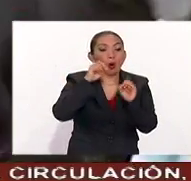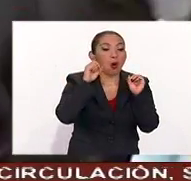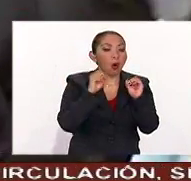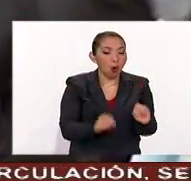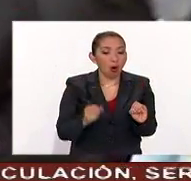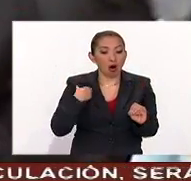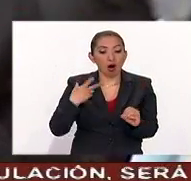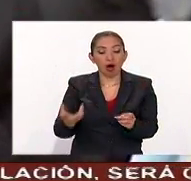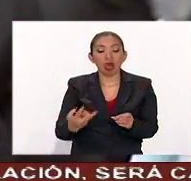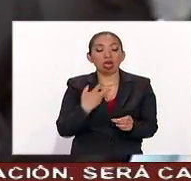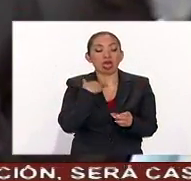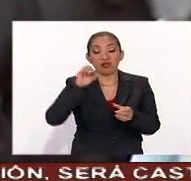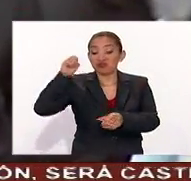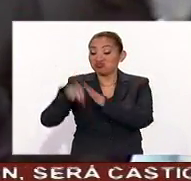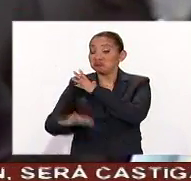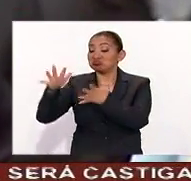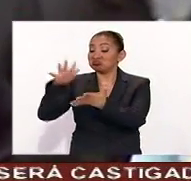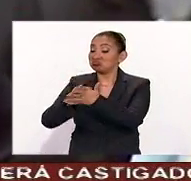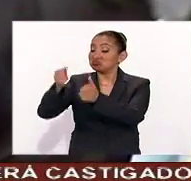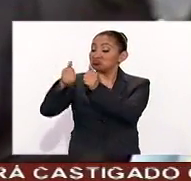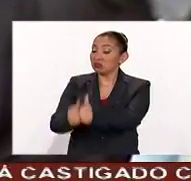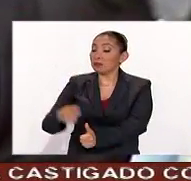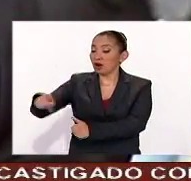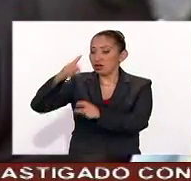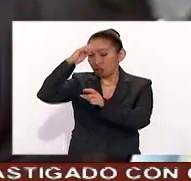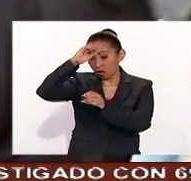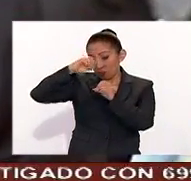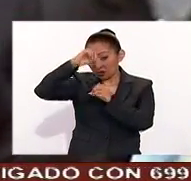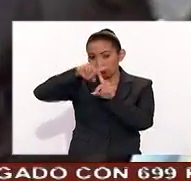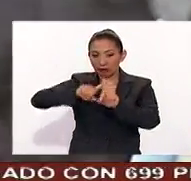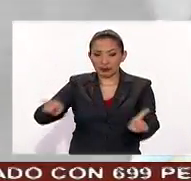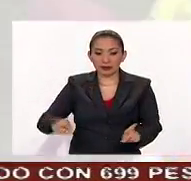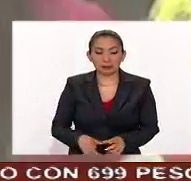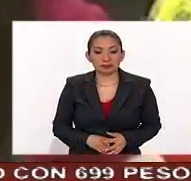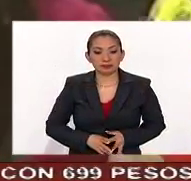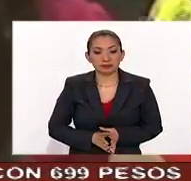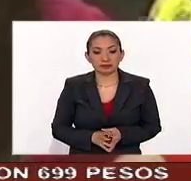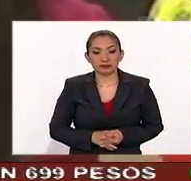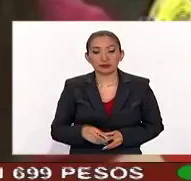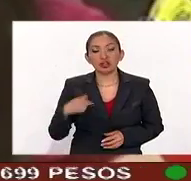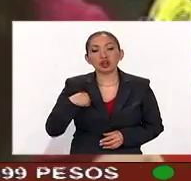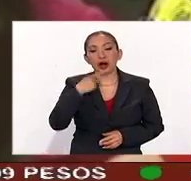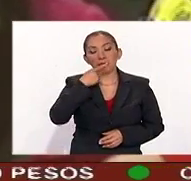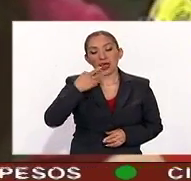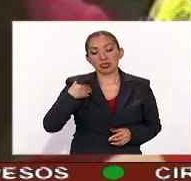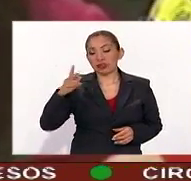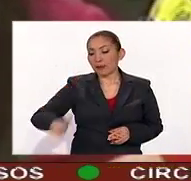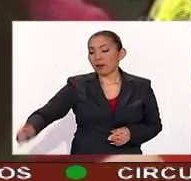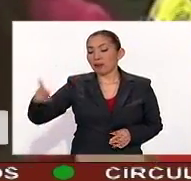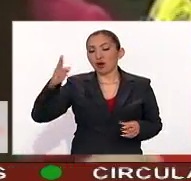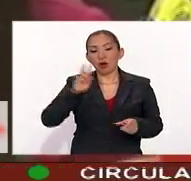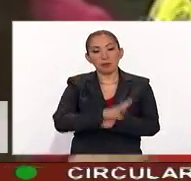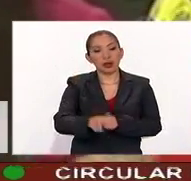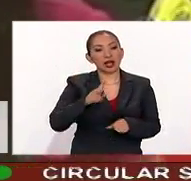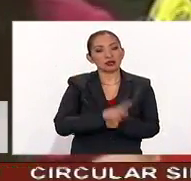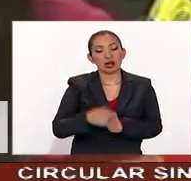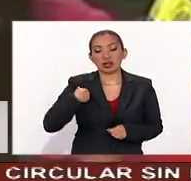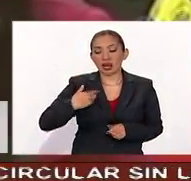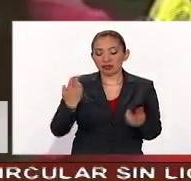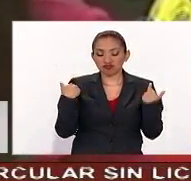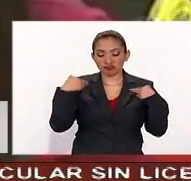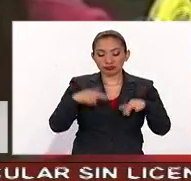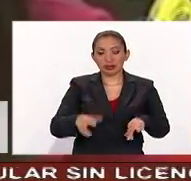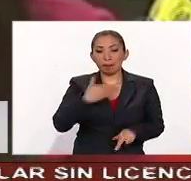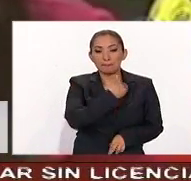privación ilegítima de la libertad por pensar distinto. Yo estoy hablando en nombre del pueblo de Venezuela y en nombre del